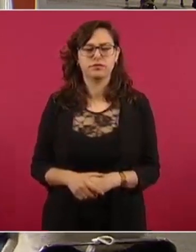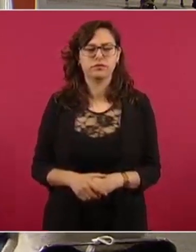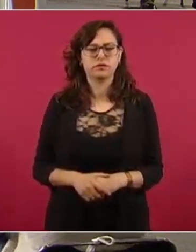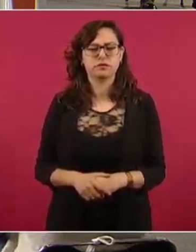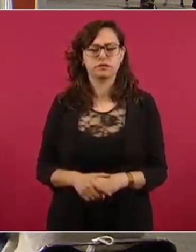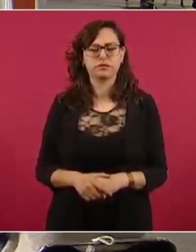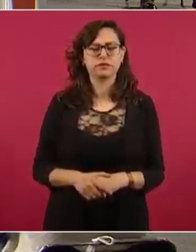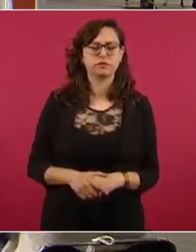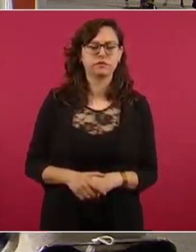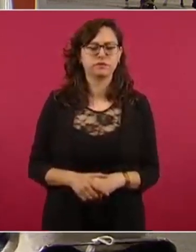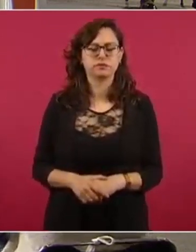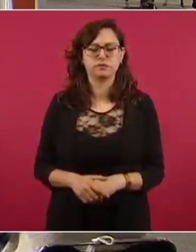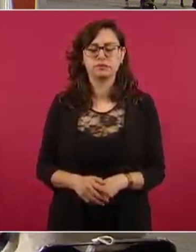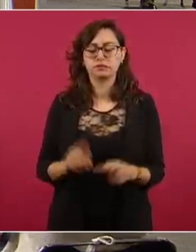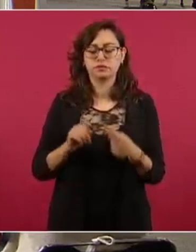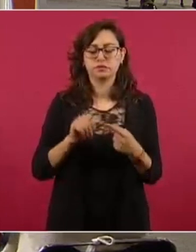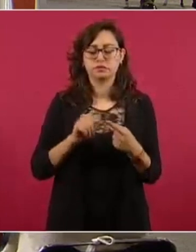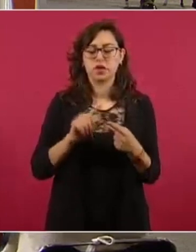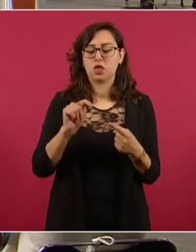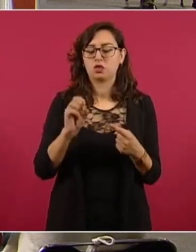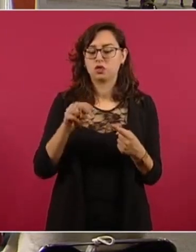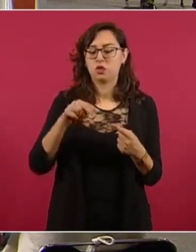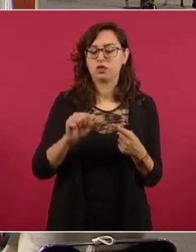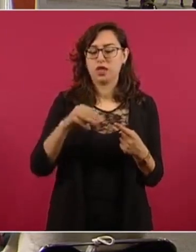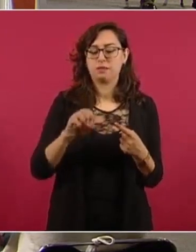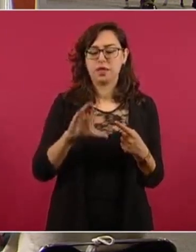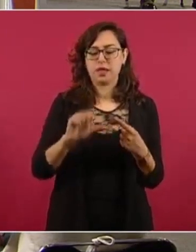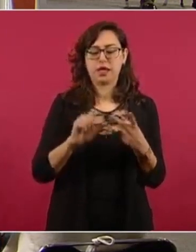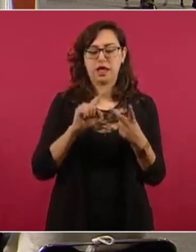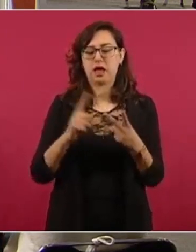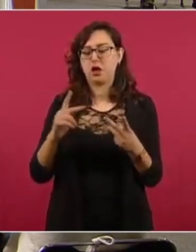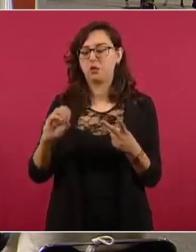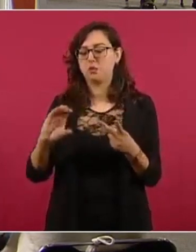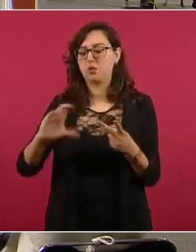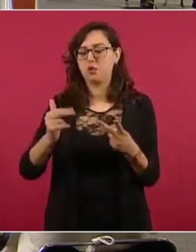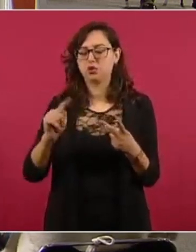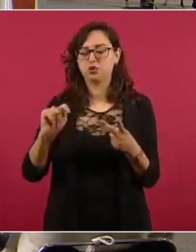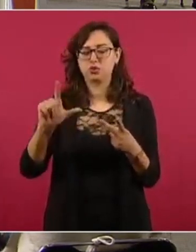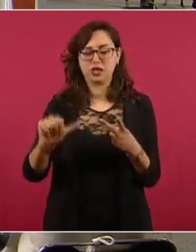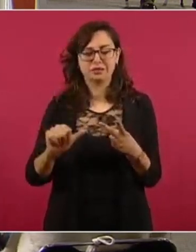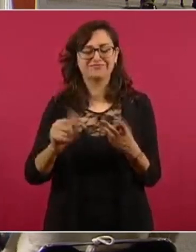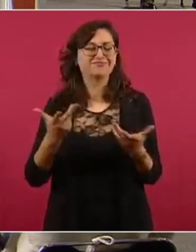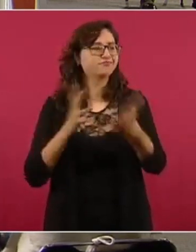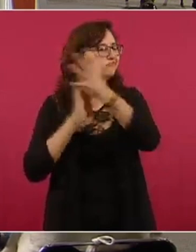a Pochutla como los dos... No se está escuchando bien.